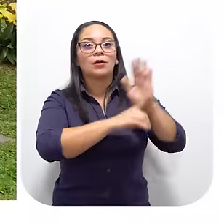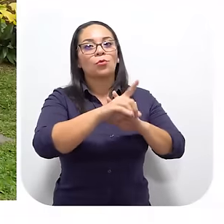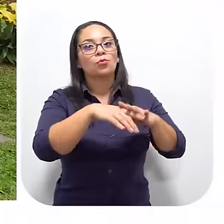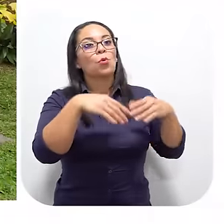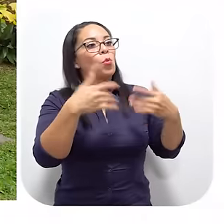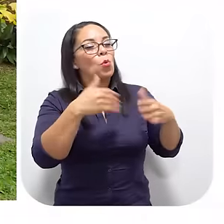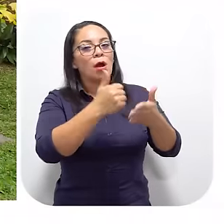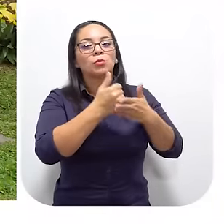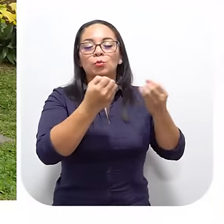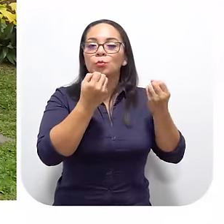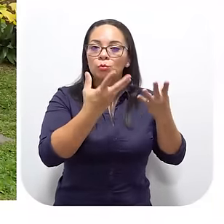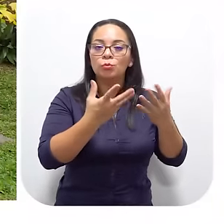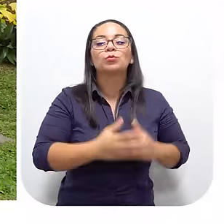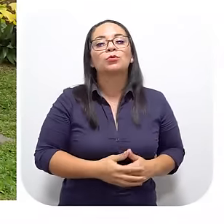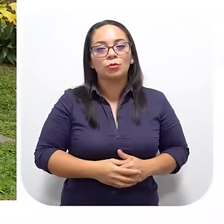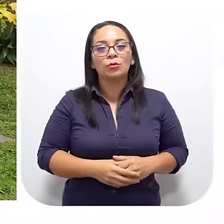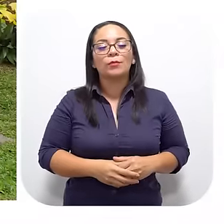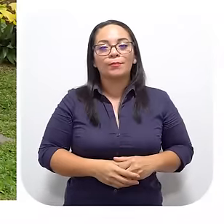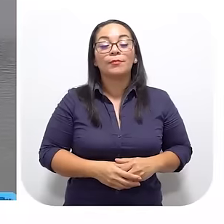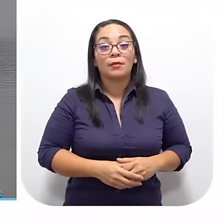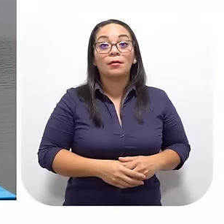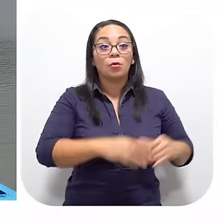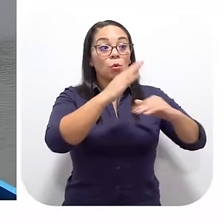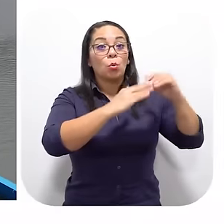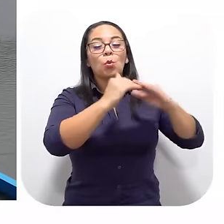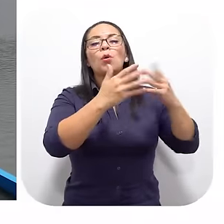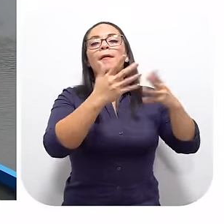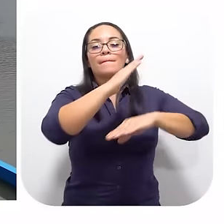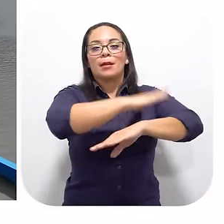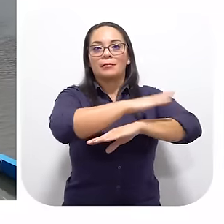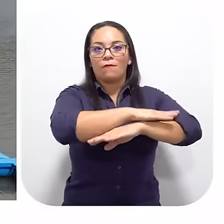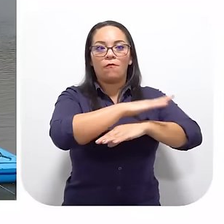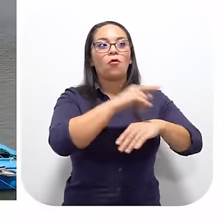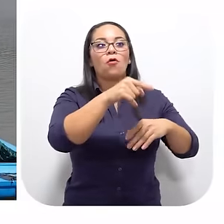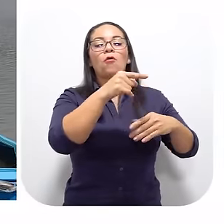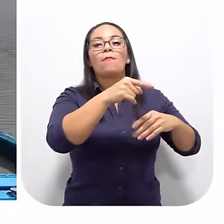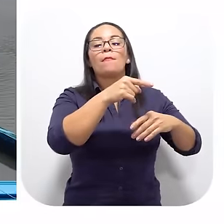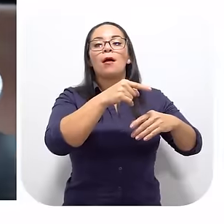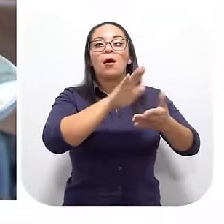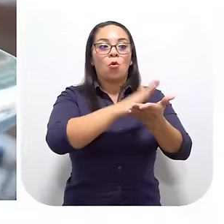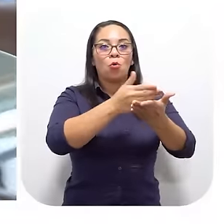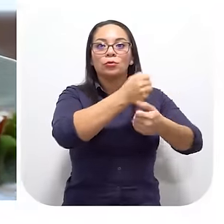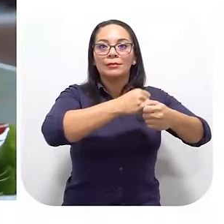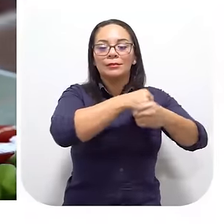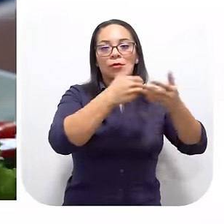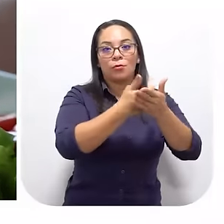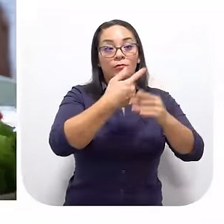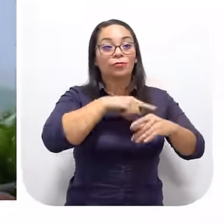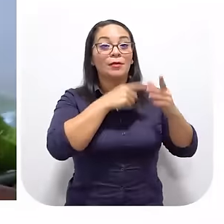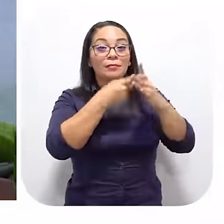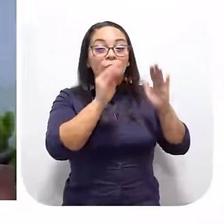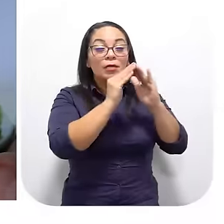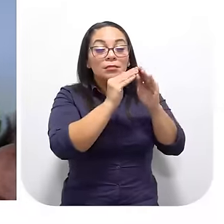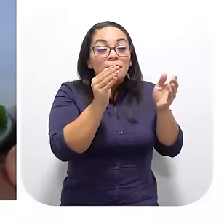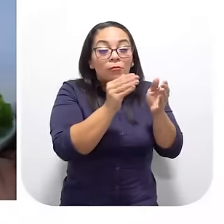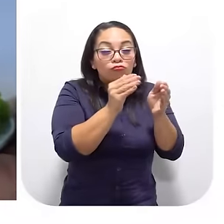Banca de Desarrollo Nos ayudó Muchísimo En la construcción De una plataforma Y una cocina Nueva Para el restaurante Porque